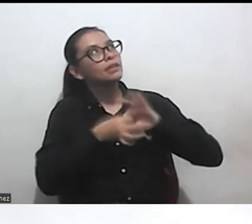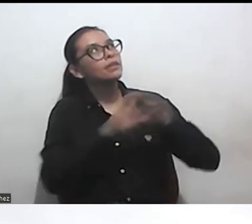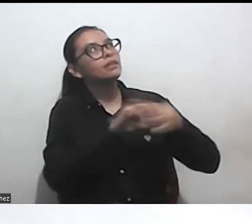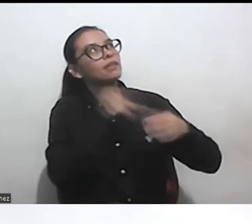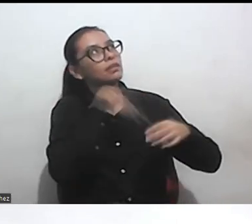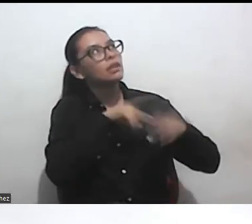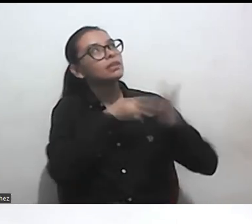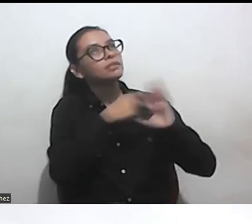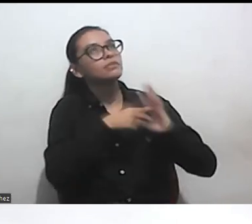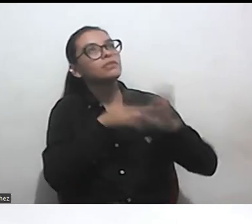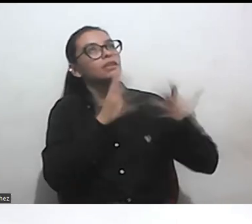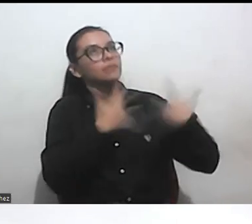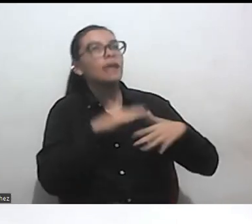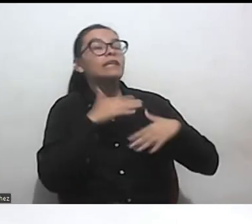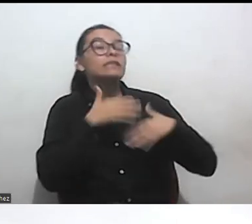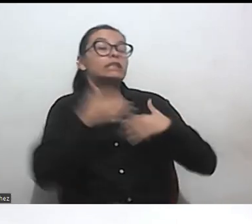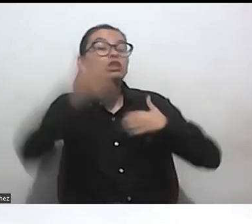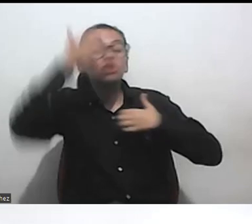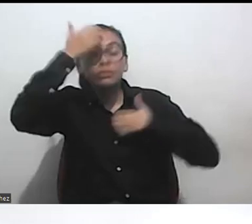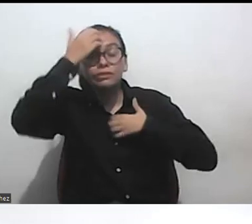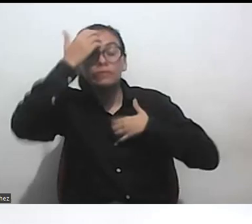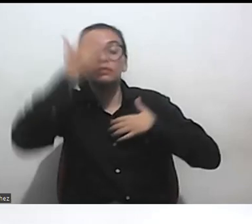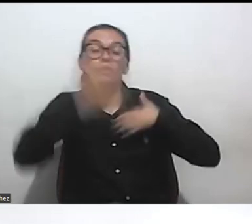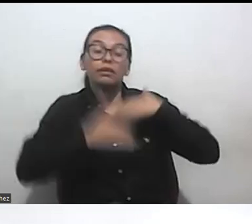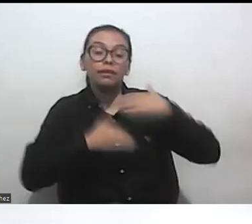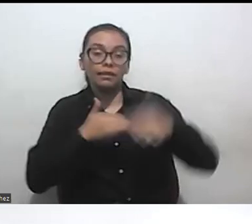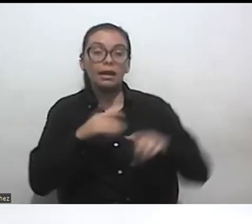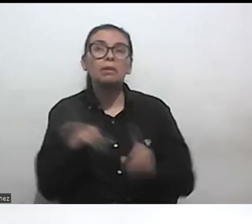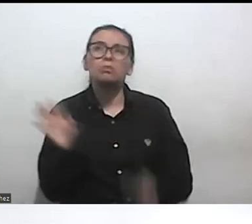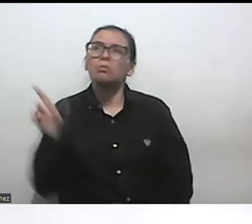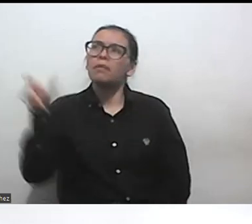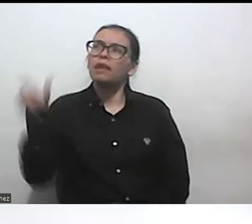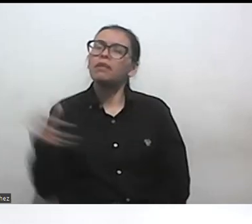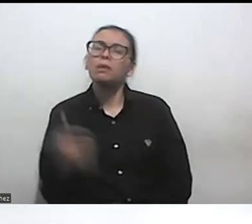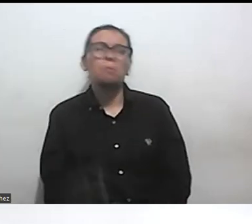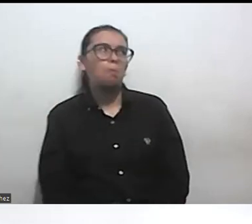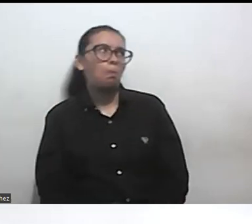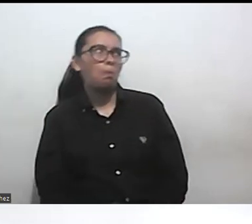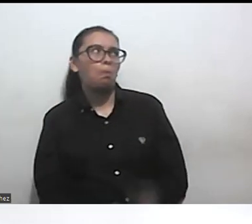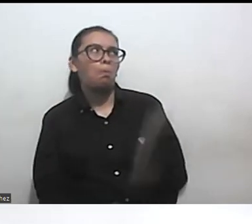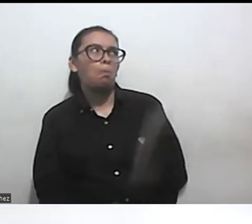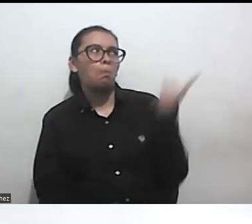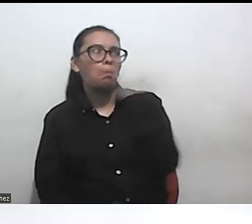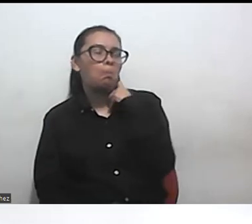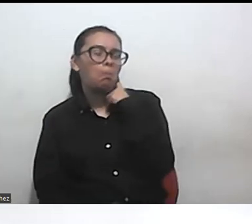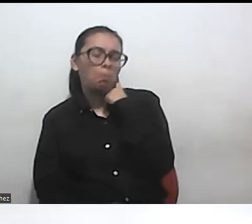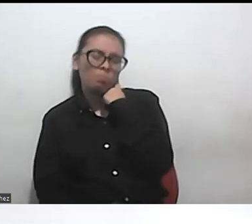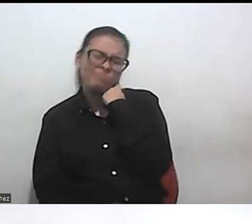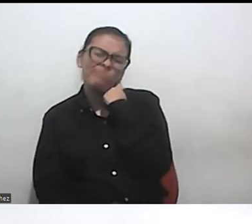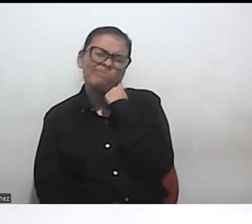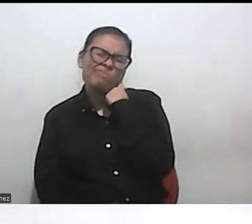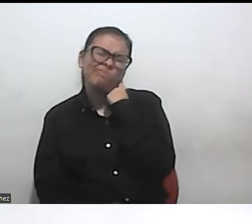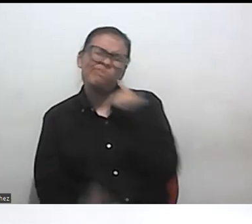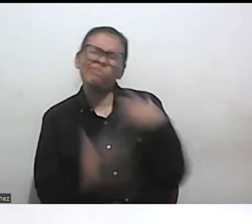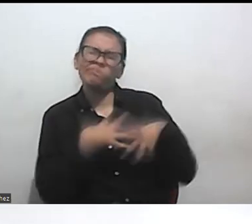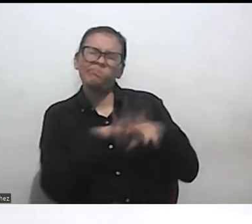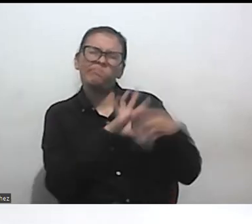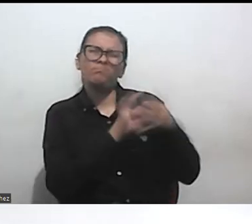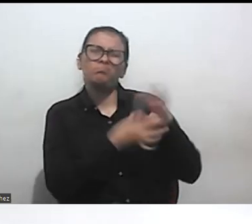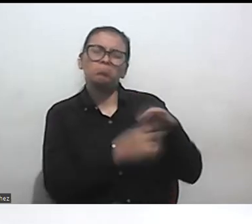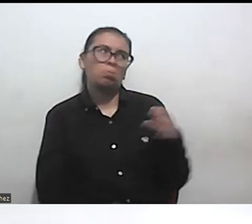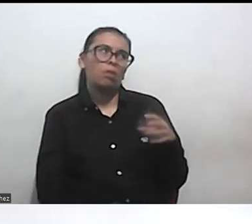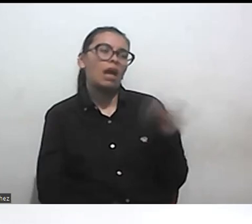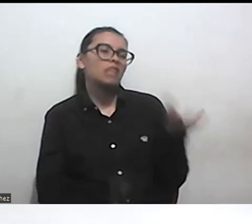mucha gente que quizá escucha la palabra pero lo piensa como algo externo no como algo interno y al menos yo por